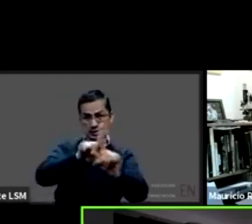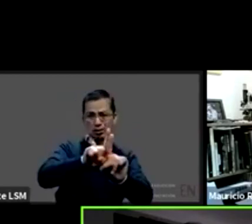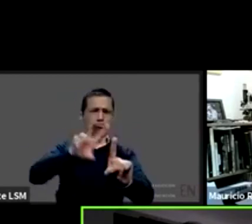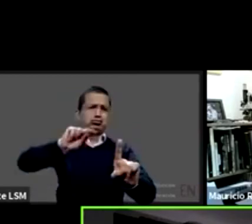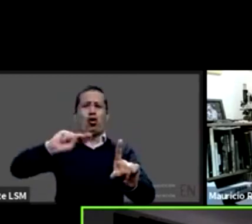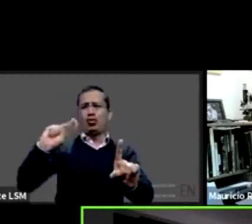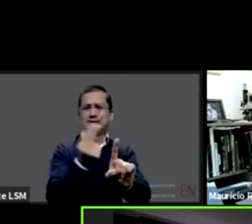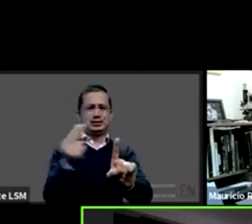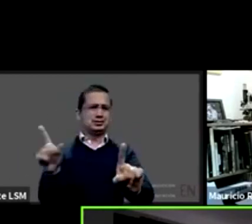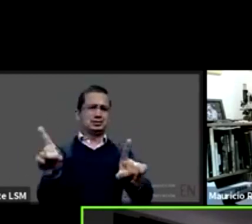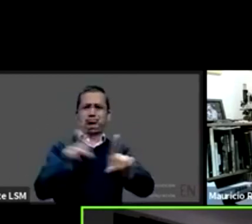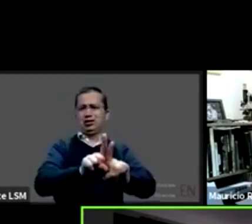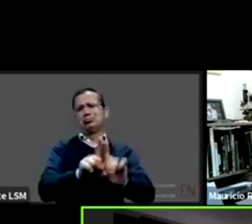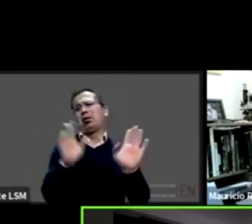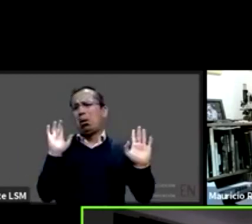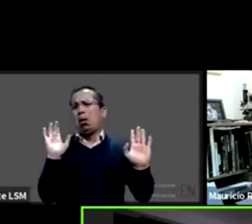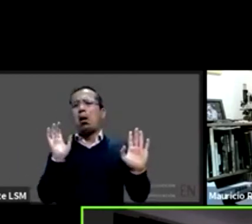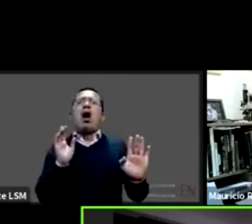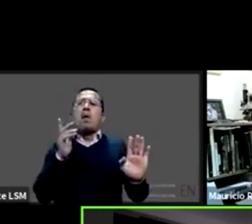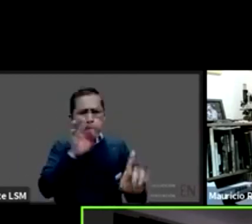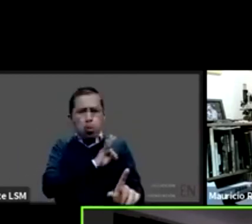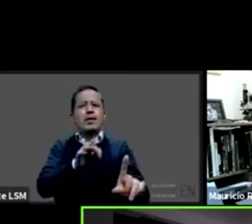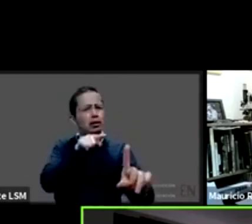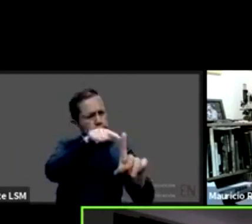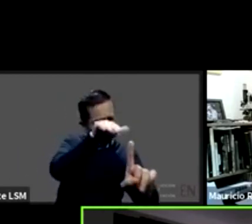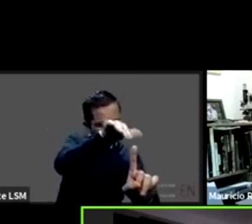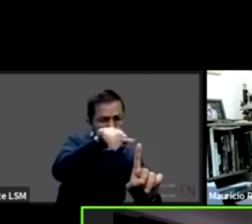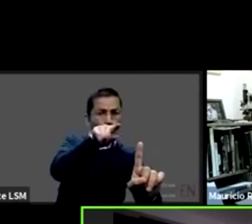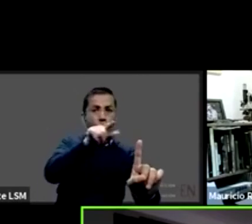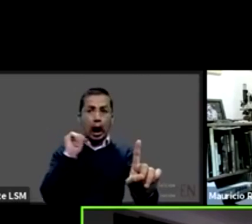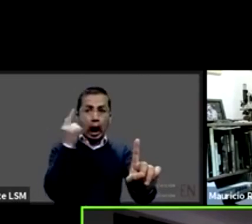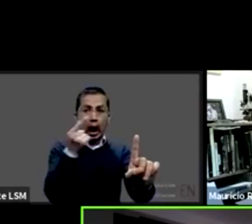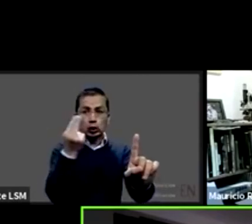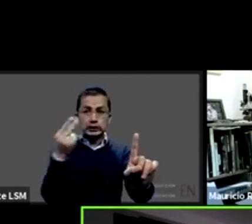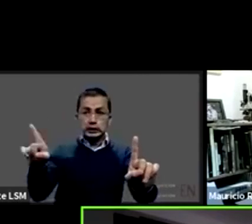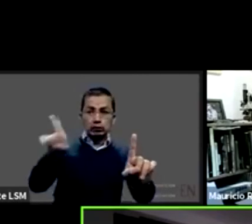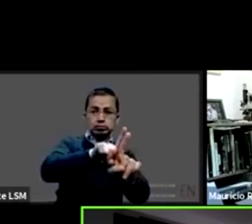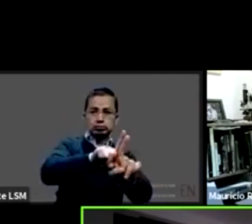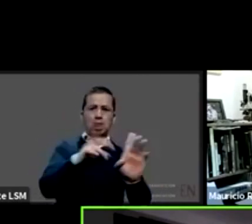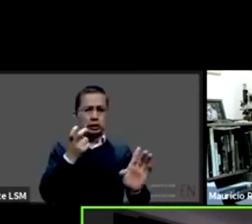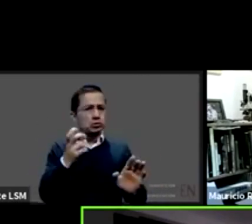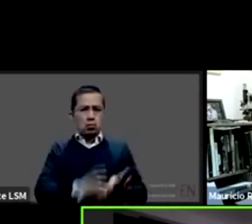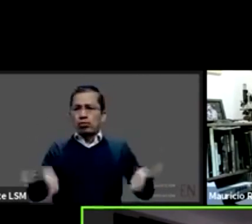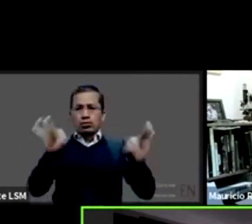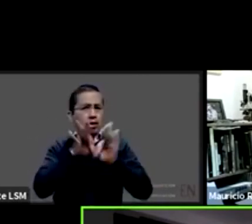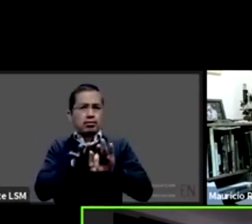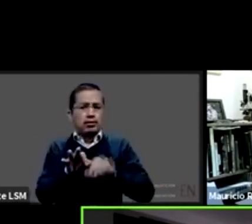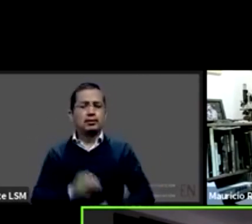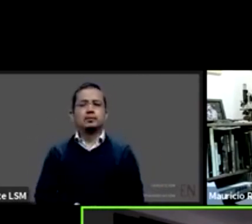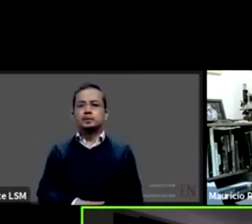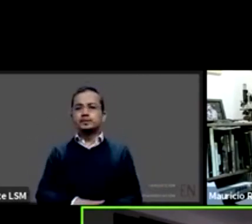al hospital ¿no? entonces eso es bien importante también otra cosa es que